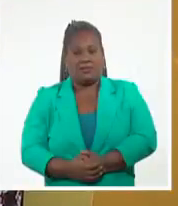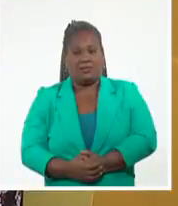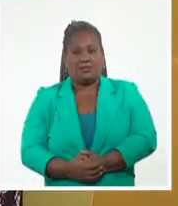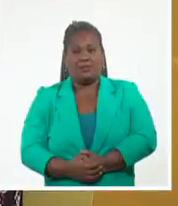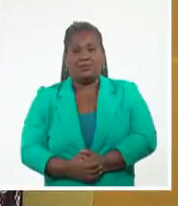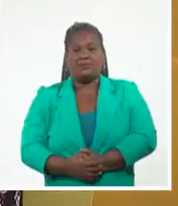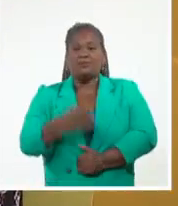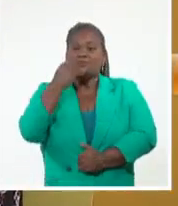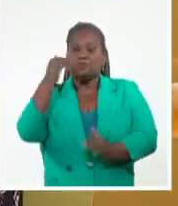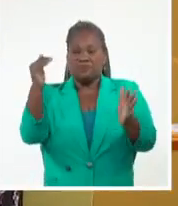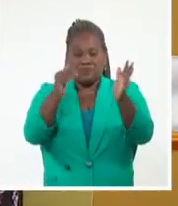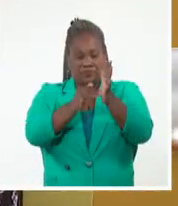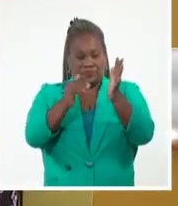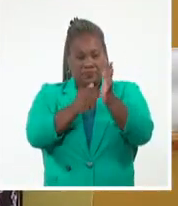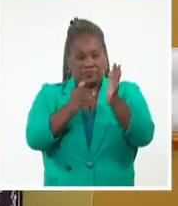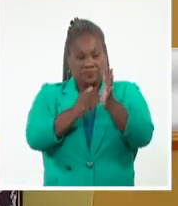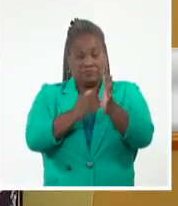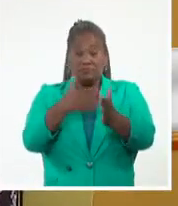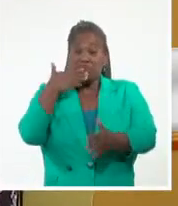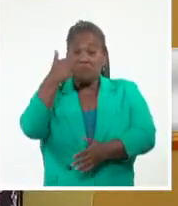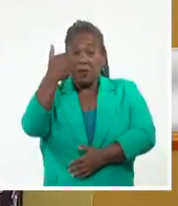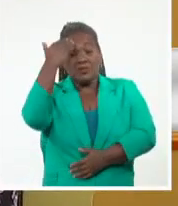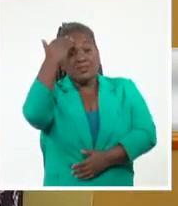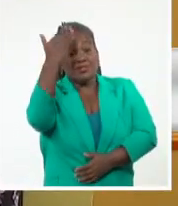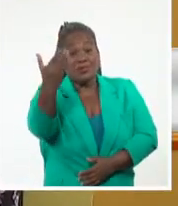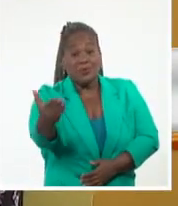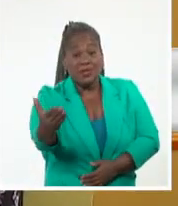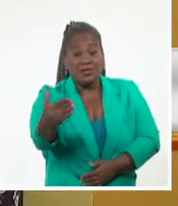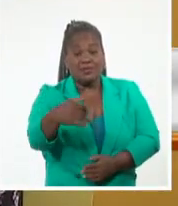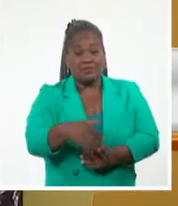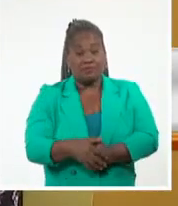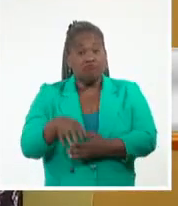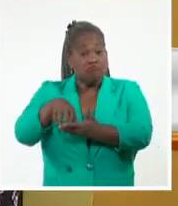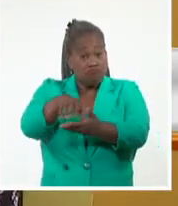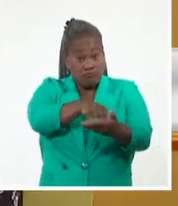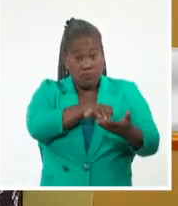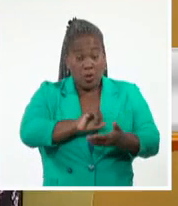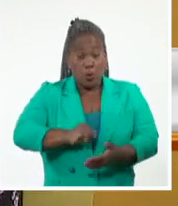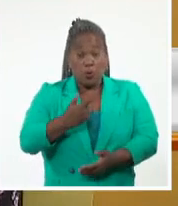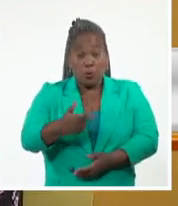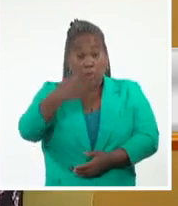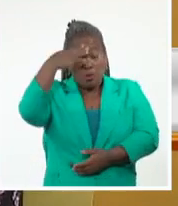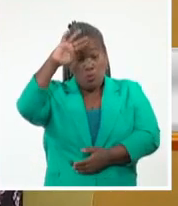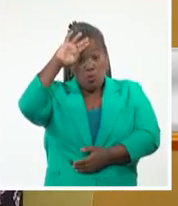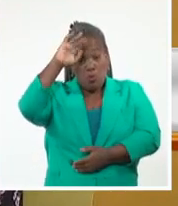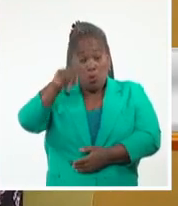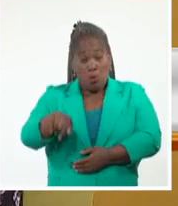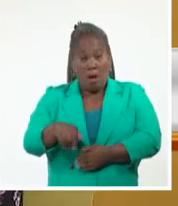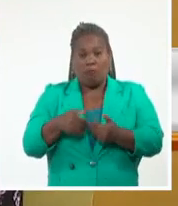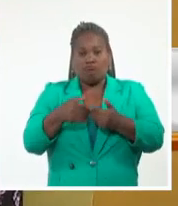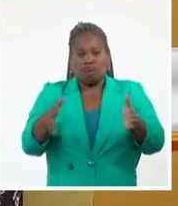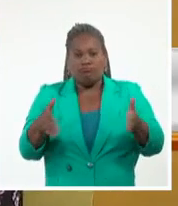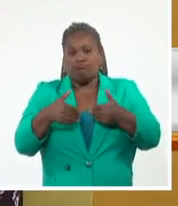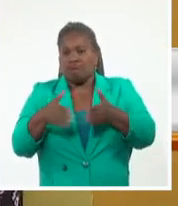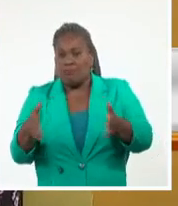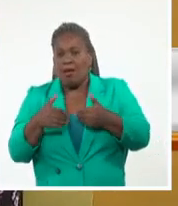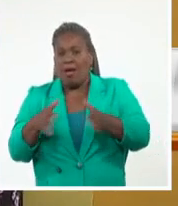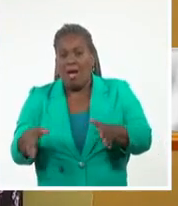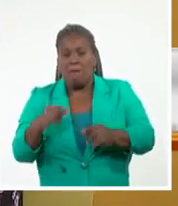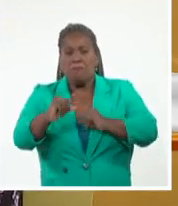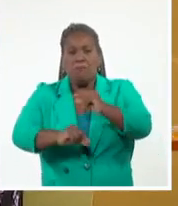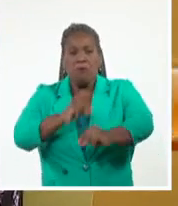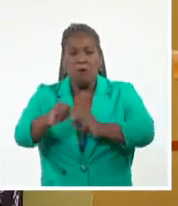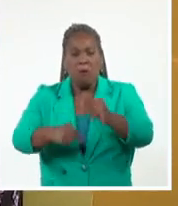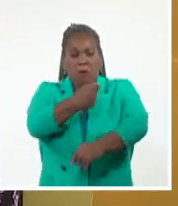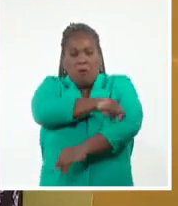Muy buenas tardes, qué gusto saludarle. Las instituciones culturales de nuestro país abren sus puertas al público paulatinamente.